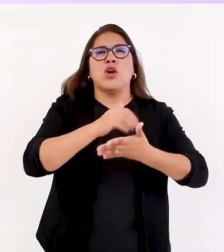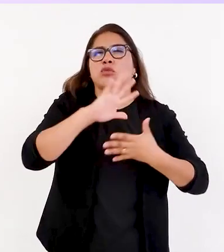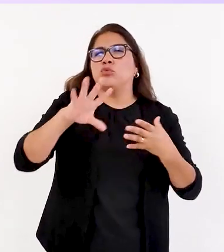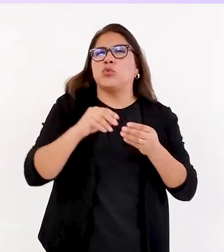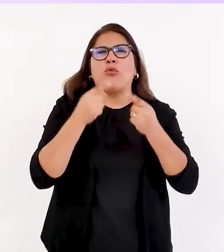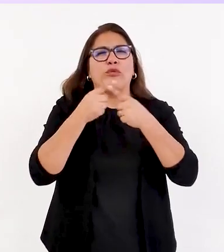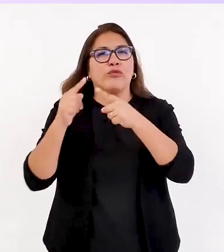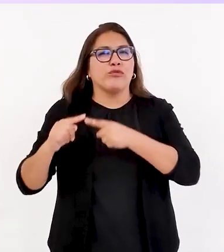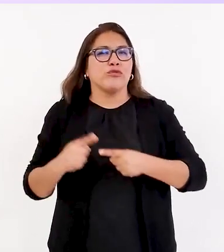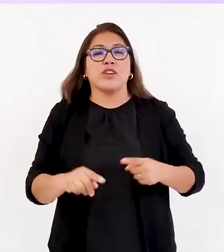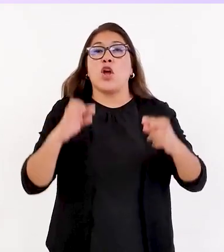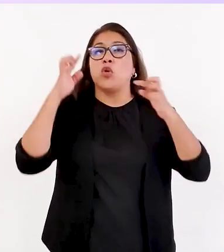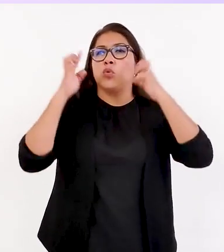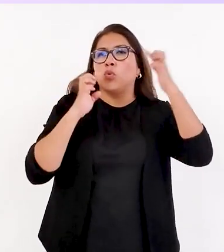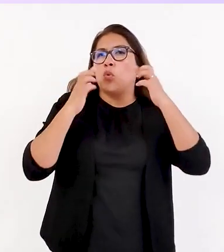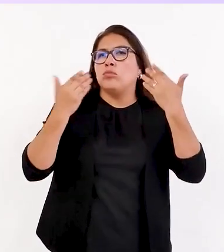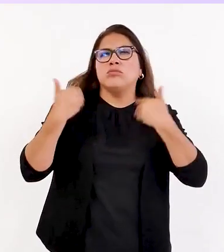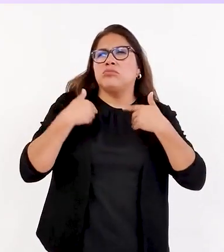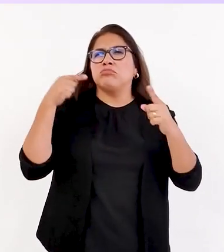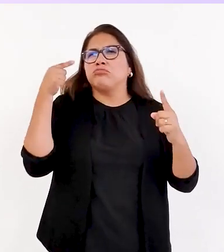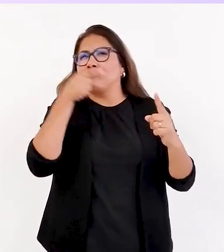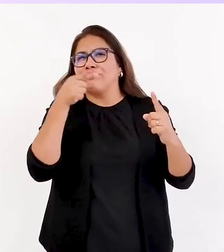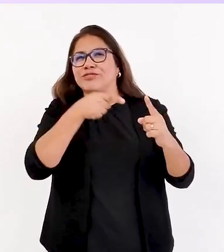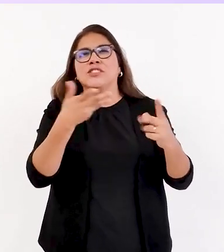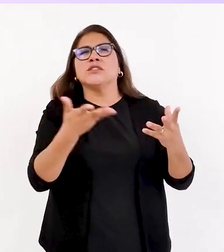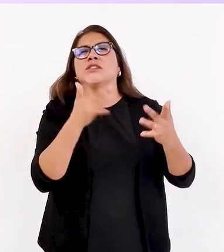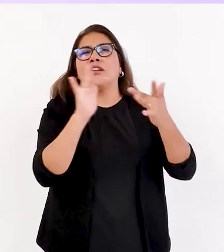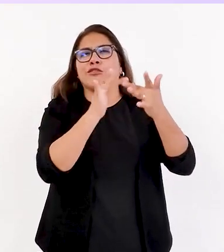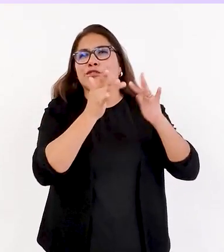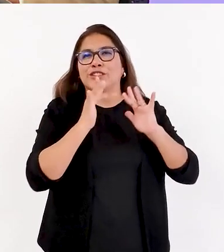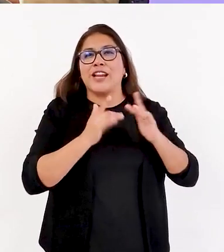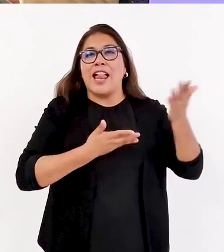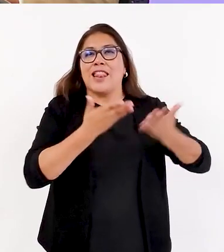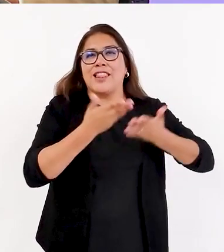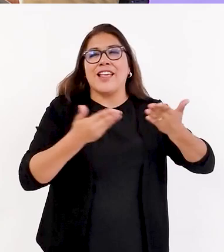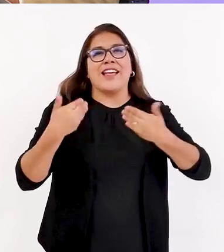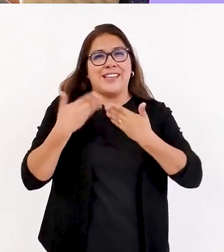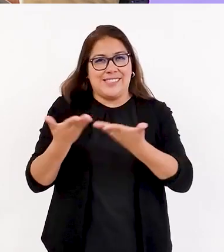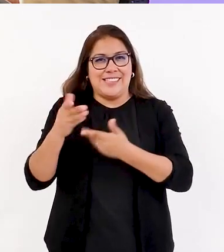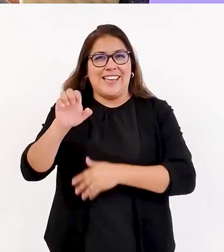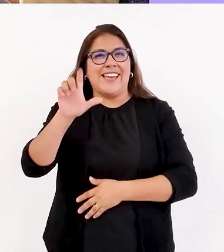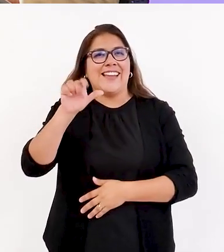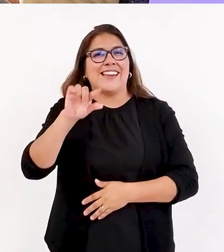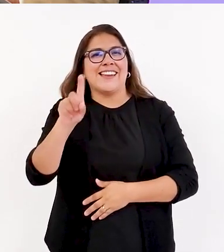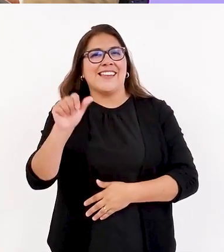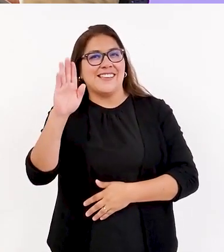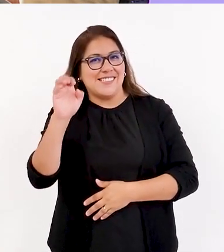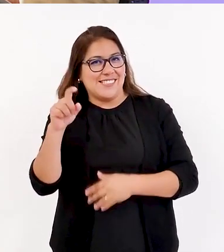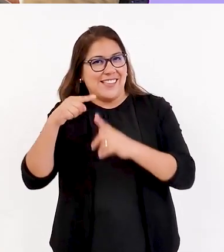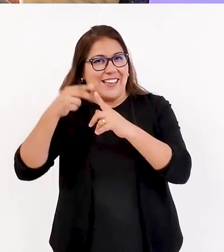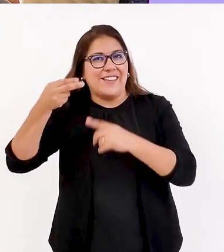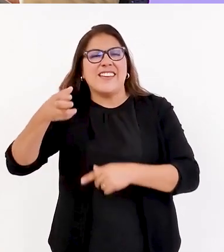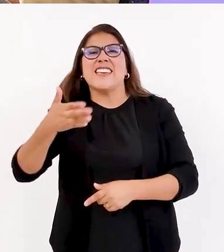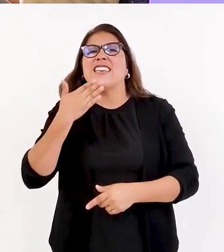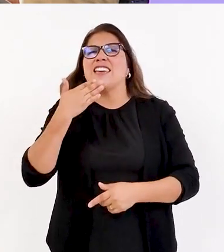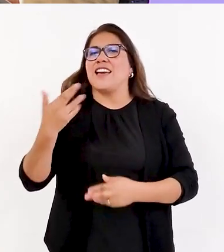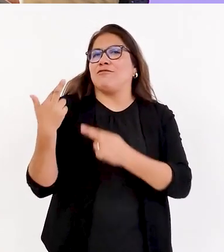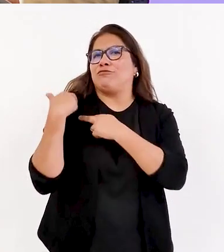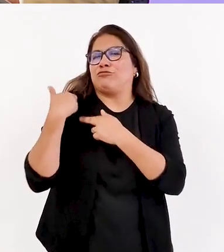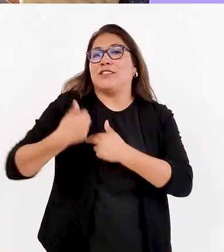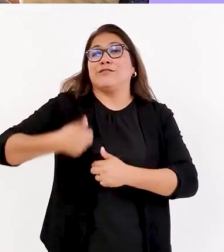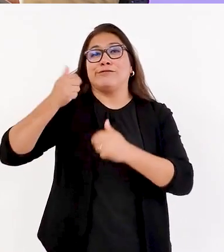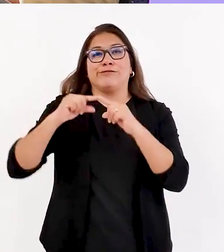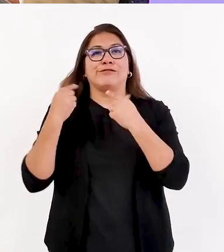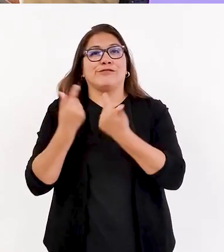las dudas de lo que hace la red Alivia, estamos con Elizabeth Vargas Machuca Guerrero. Ella es directora de la Dirección